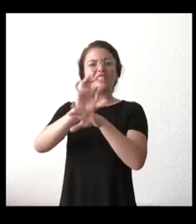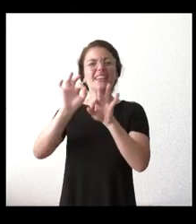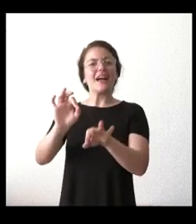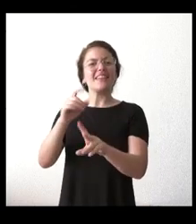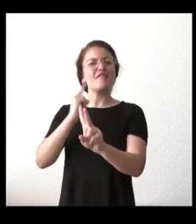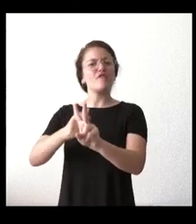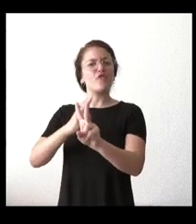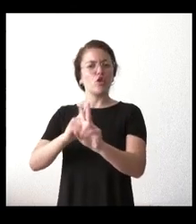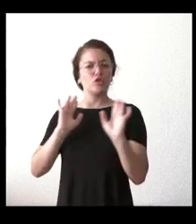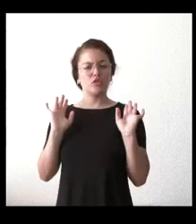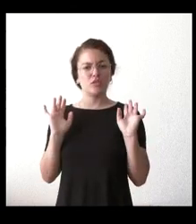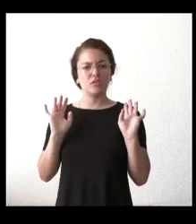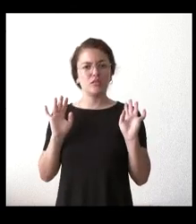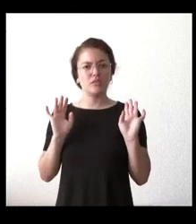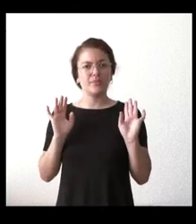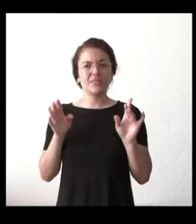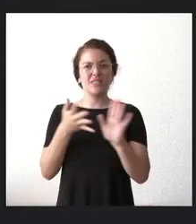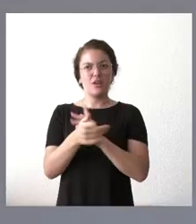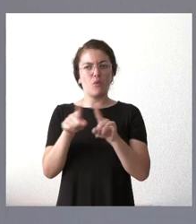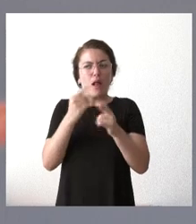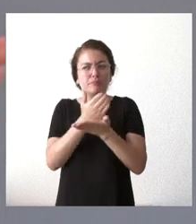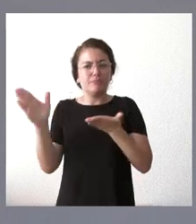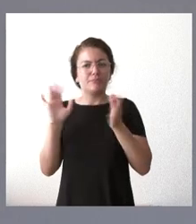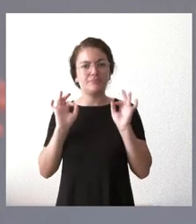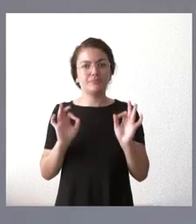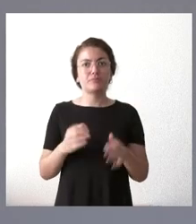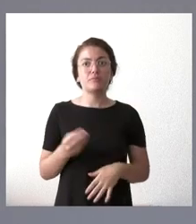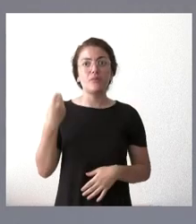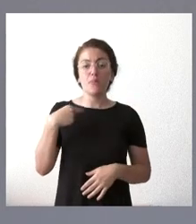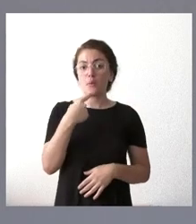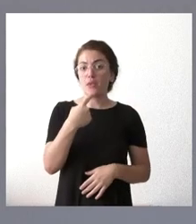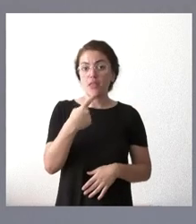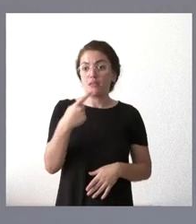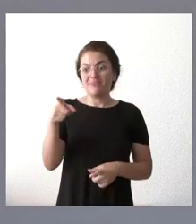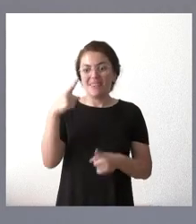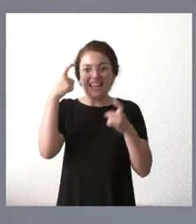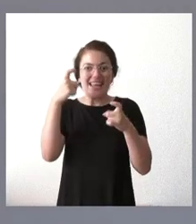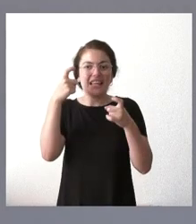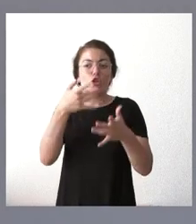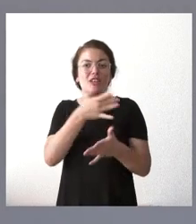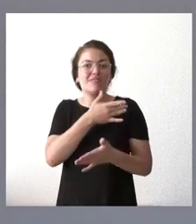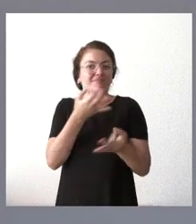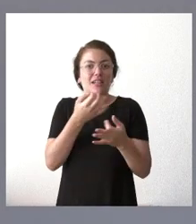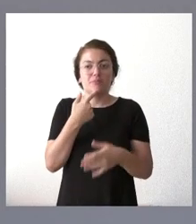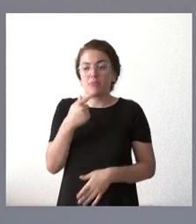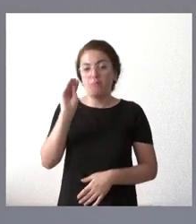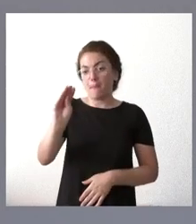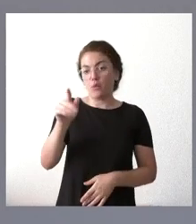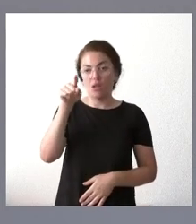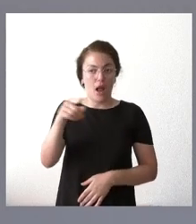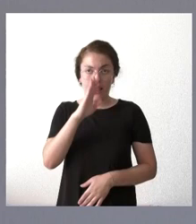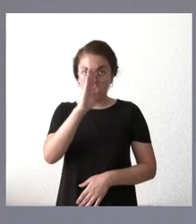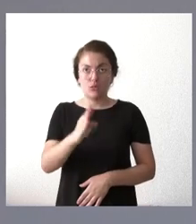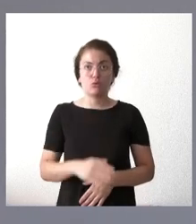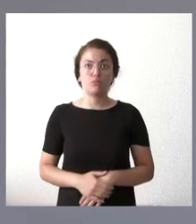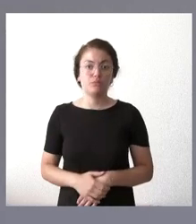es la parte de coalición del PP. Me ha preguntado usted por las intenciones de una persona y casi mejor es que se la pregunte a esa persona. Sí,